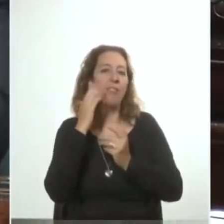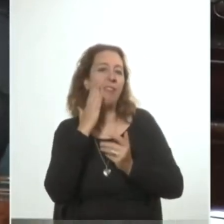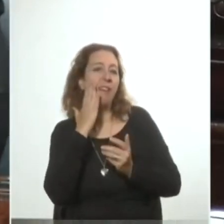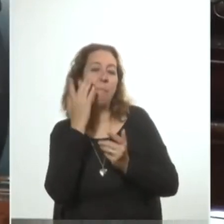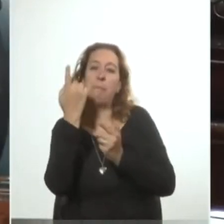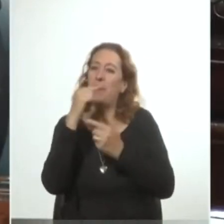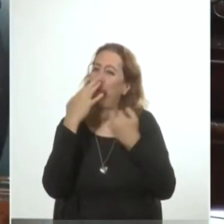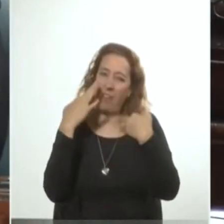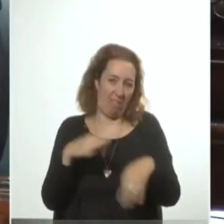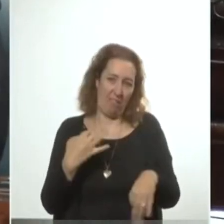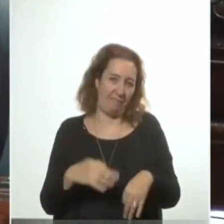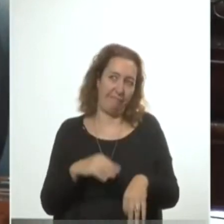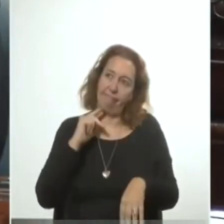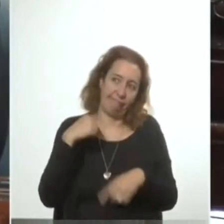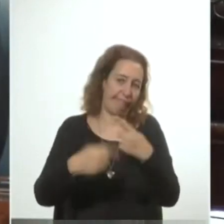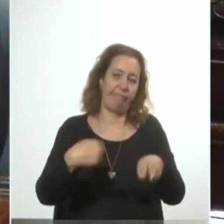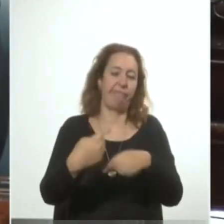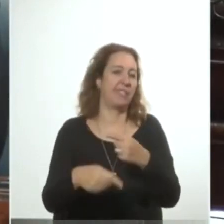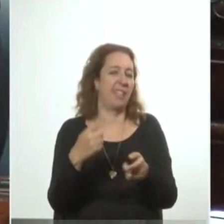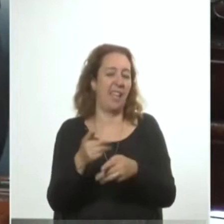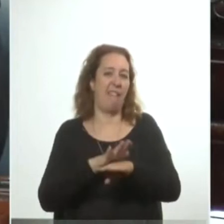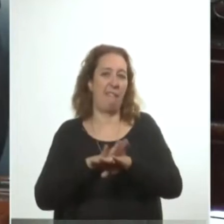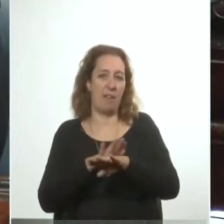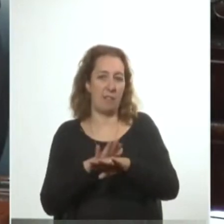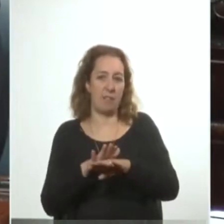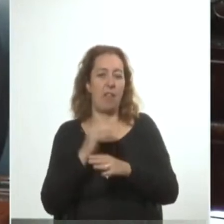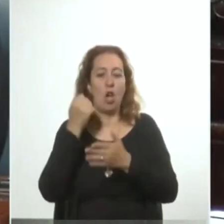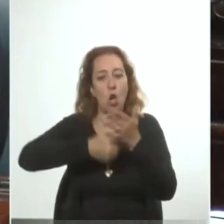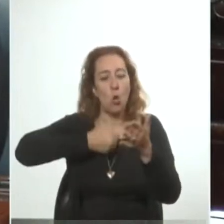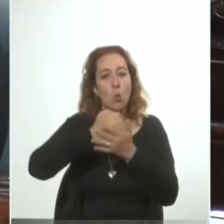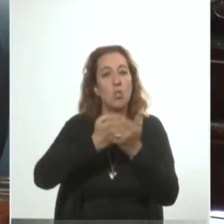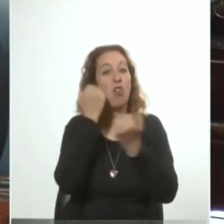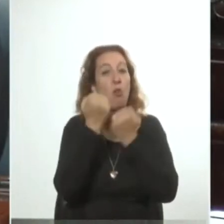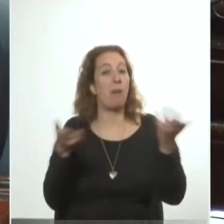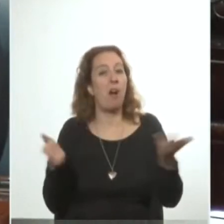esencia y llamaba a transformar la lucha económica en lucha política.